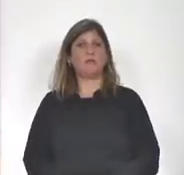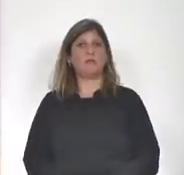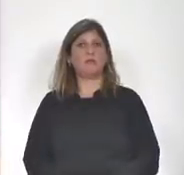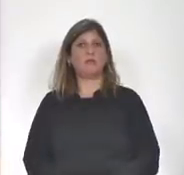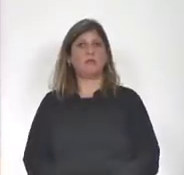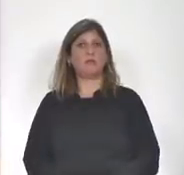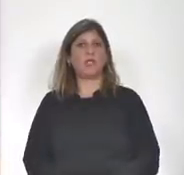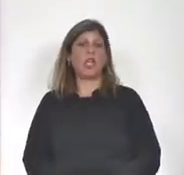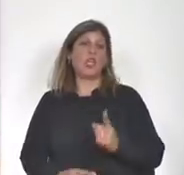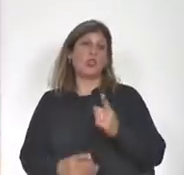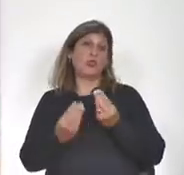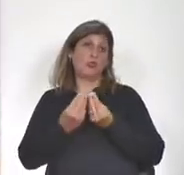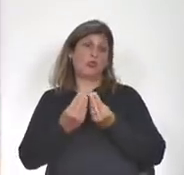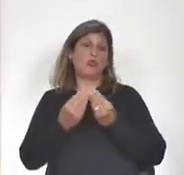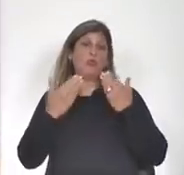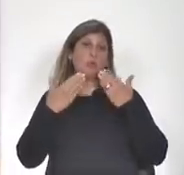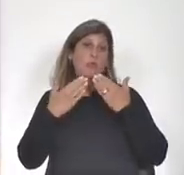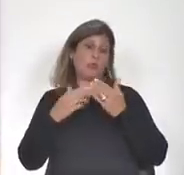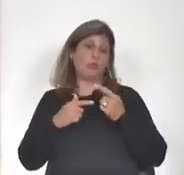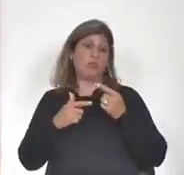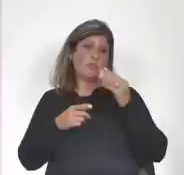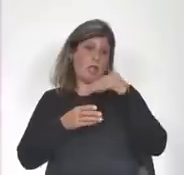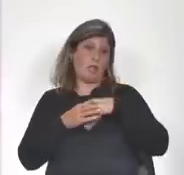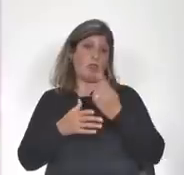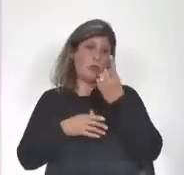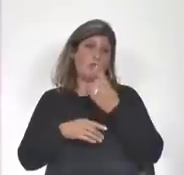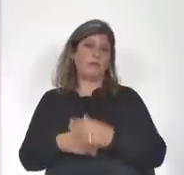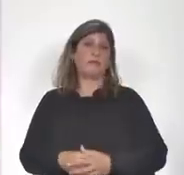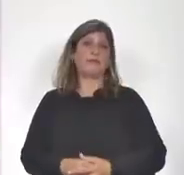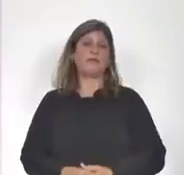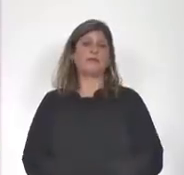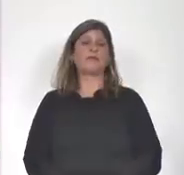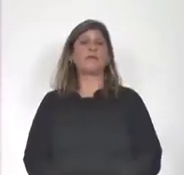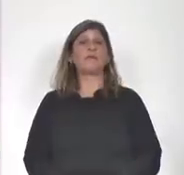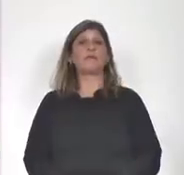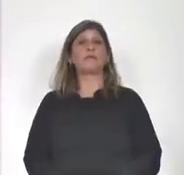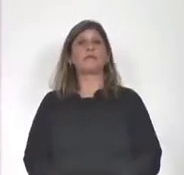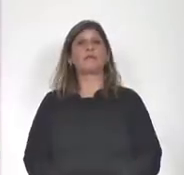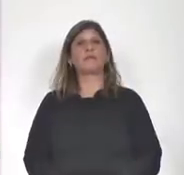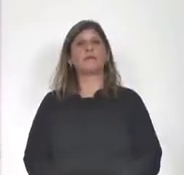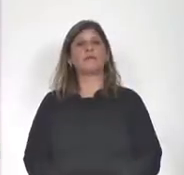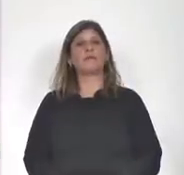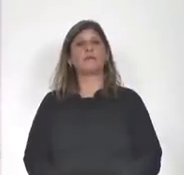son varias preguntas contenidas en un en un solo punto